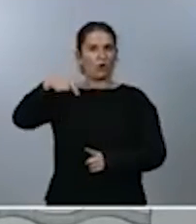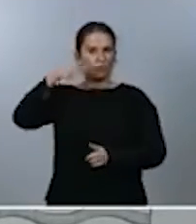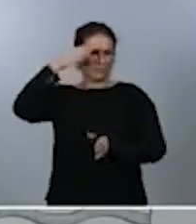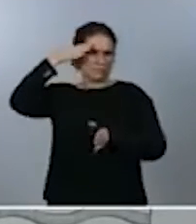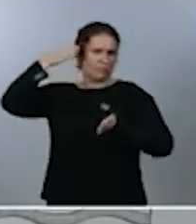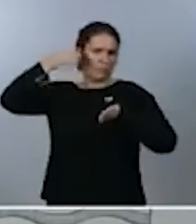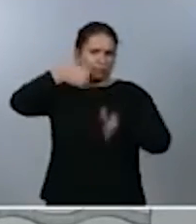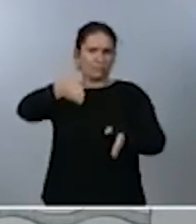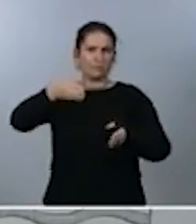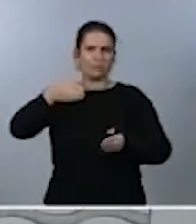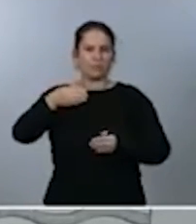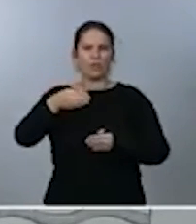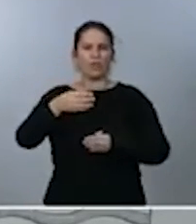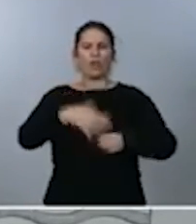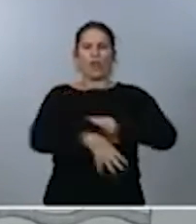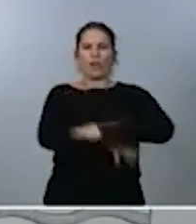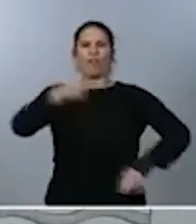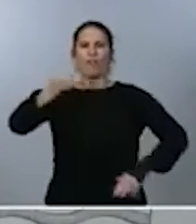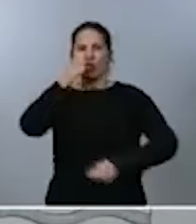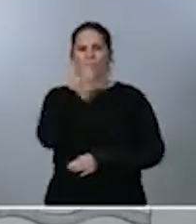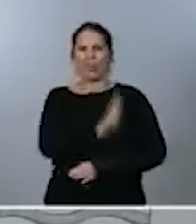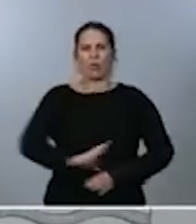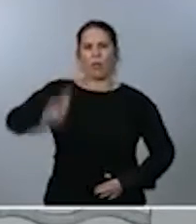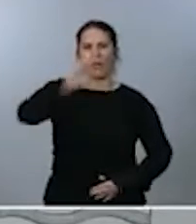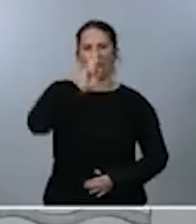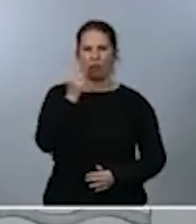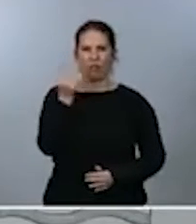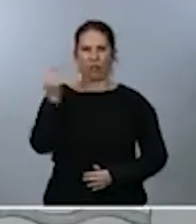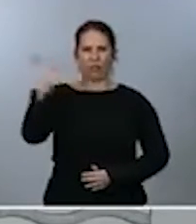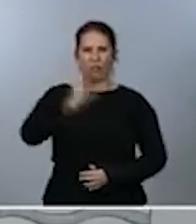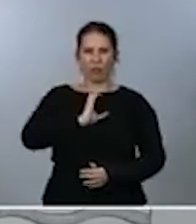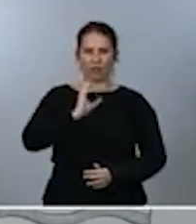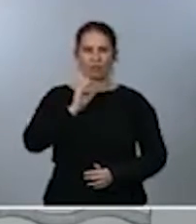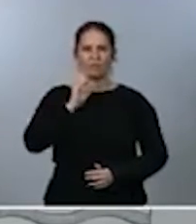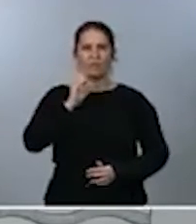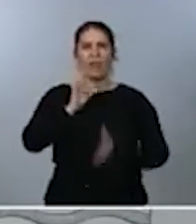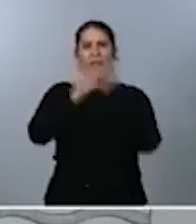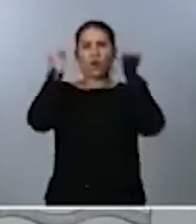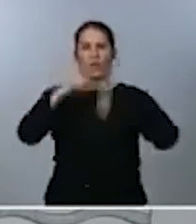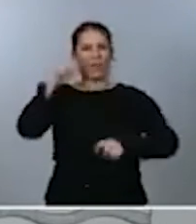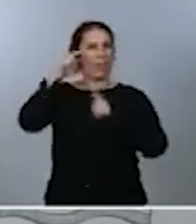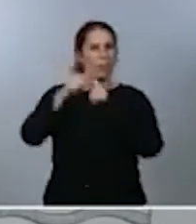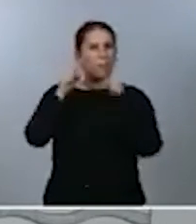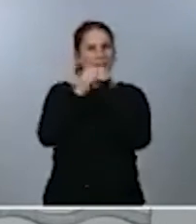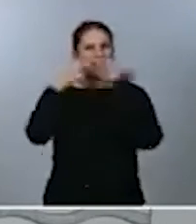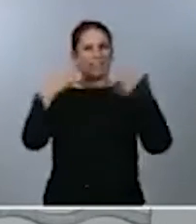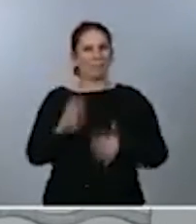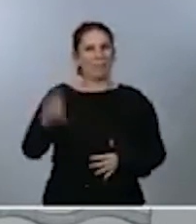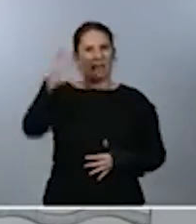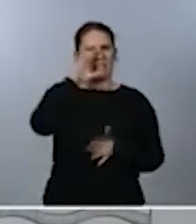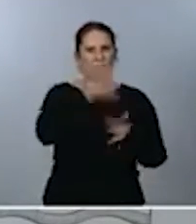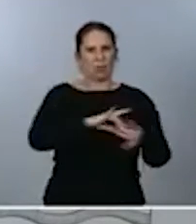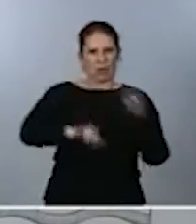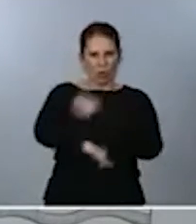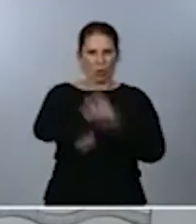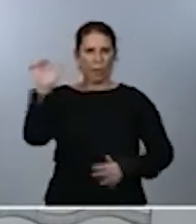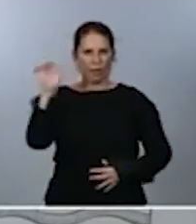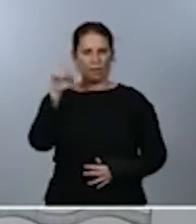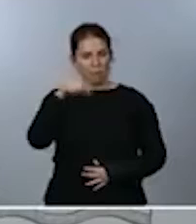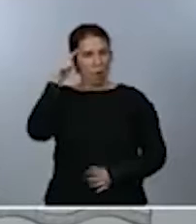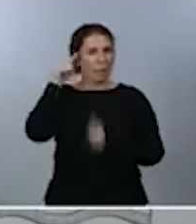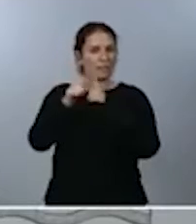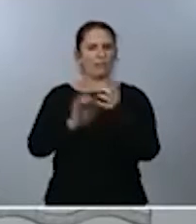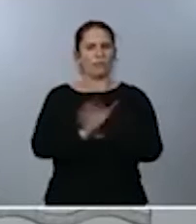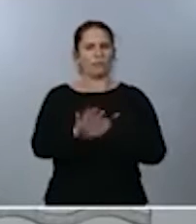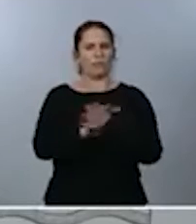Fondo de Recuperación Próxima Generación, el que se ha acordado para los 27 países con el objetivo de dar la respuesta